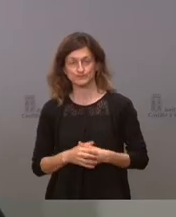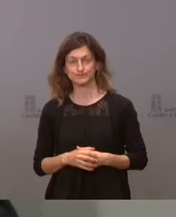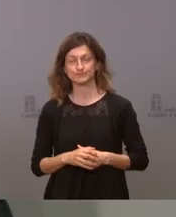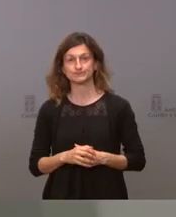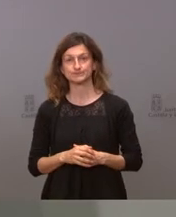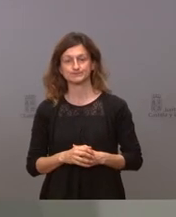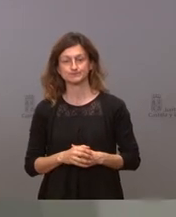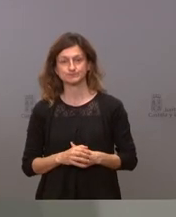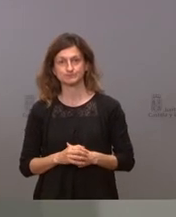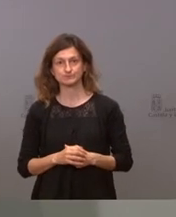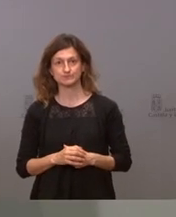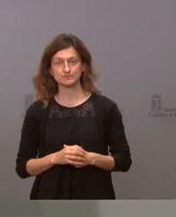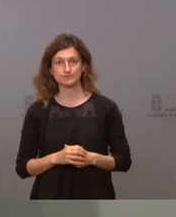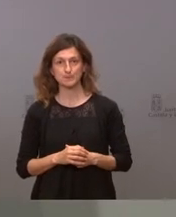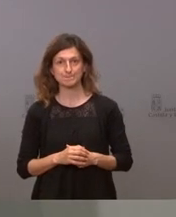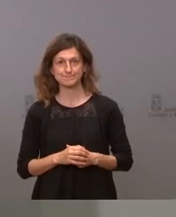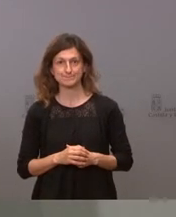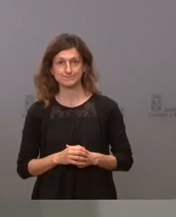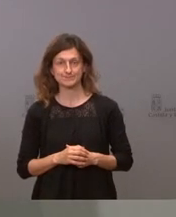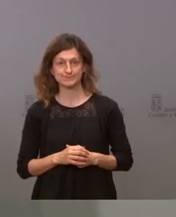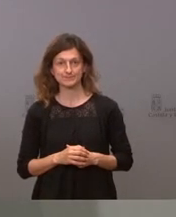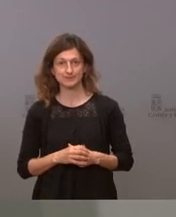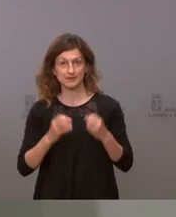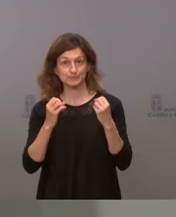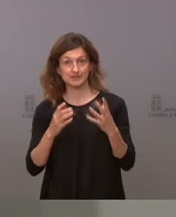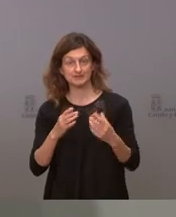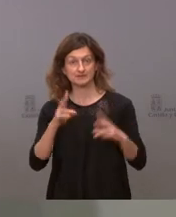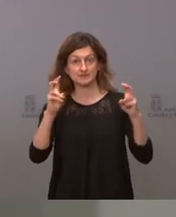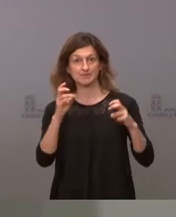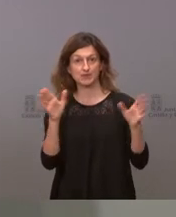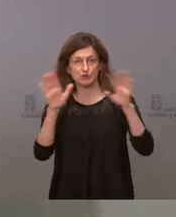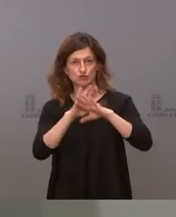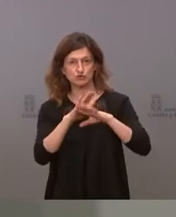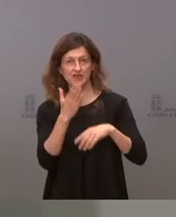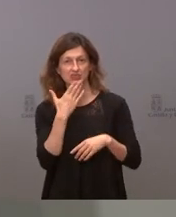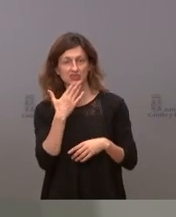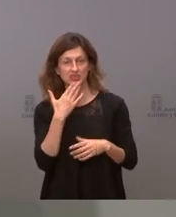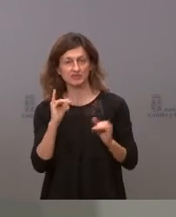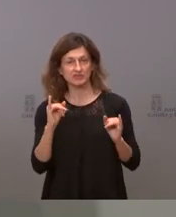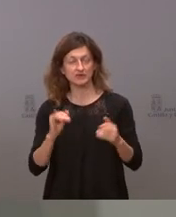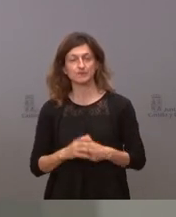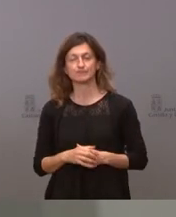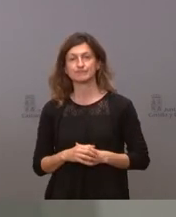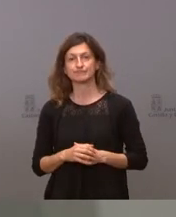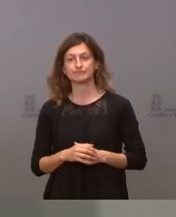Bien sobre el ocio nocturno en este momento